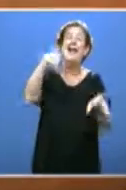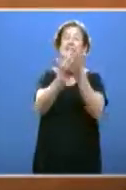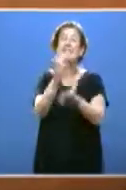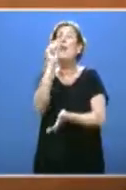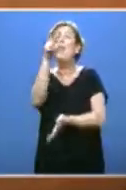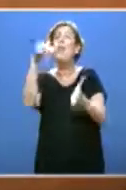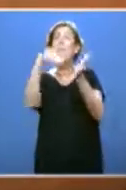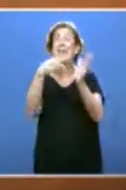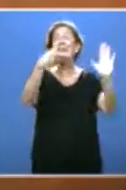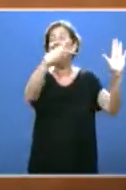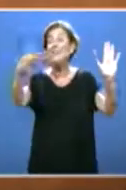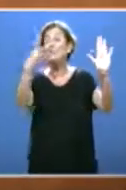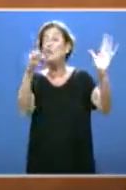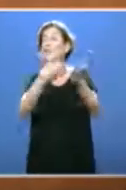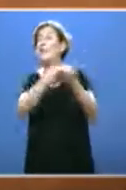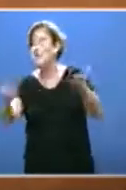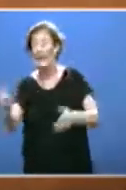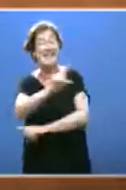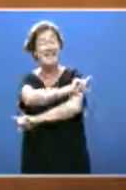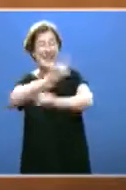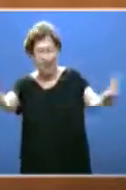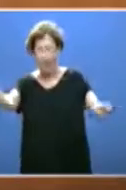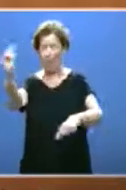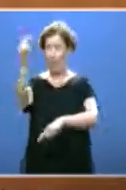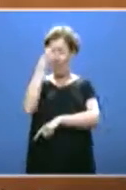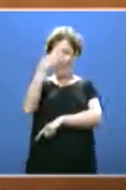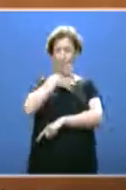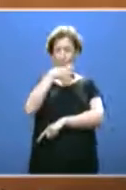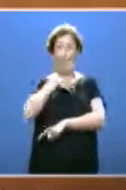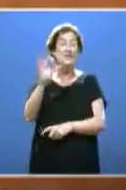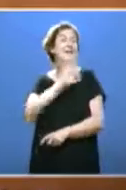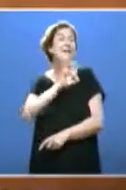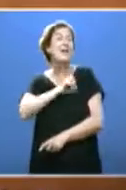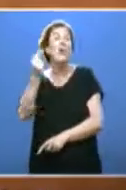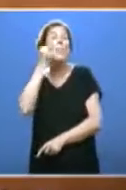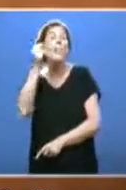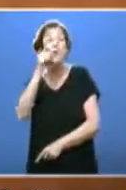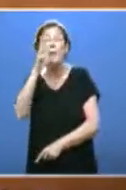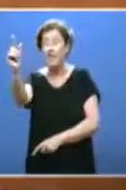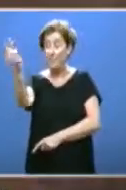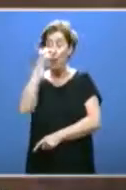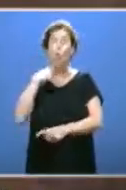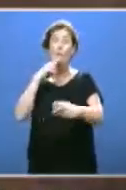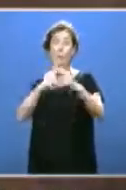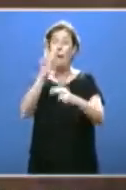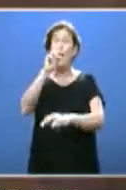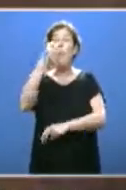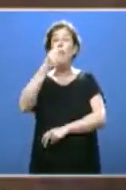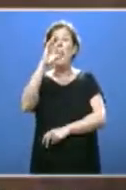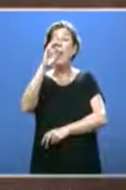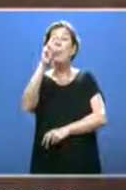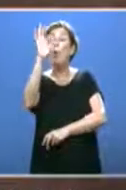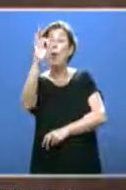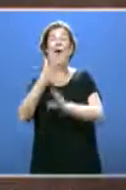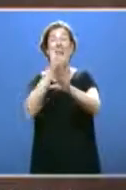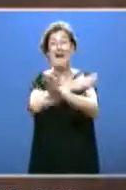.780 millones. Tampoco ha sido capaz de refutarlo. Señor Mañueco, para llamarme vacuo o para decir que mi discurso es vacuo, antes tiene